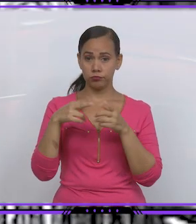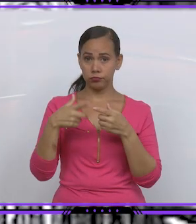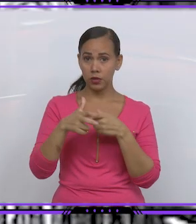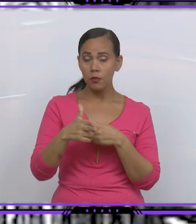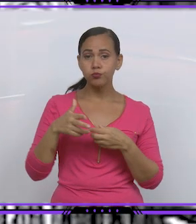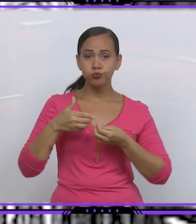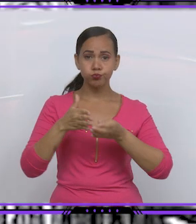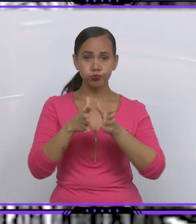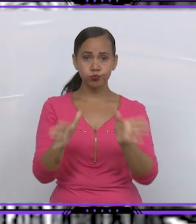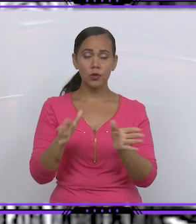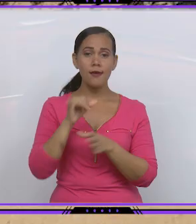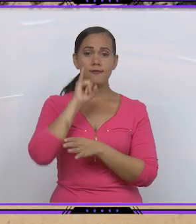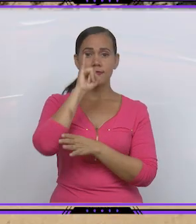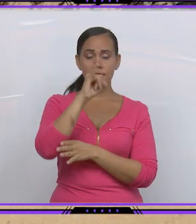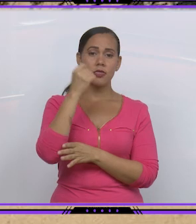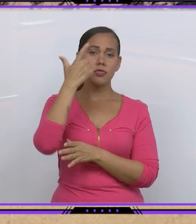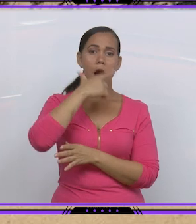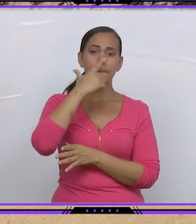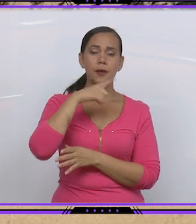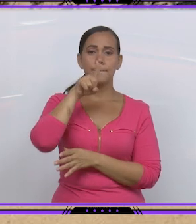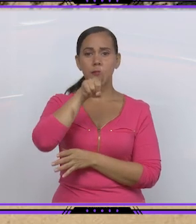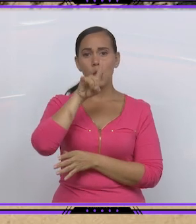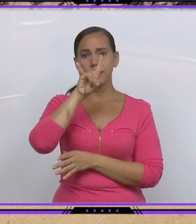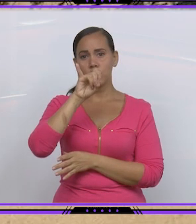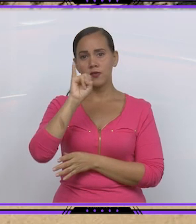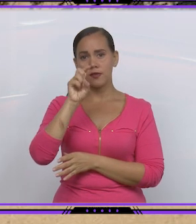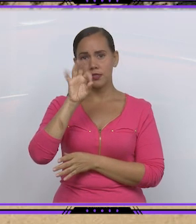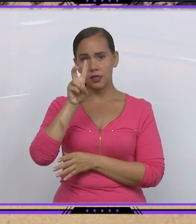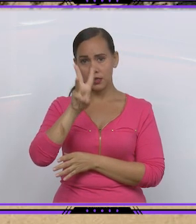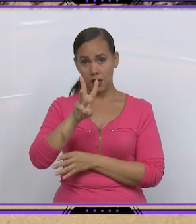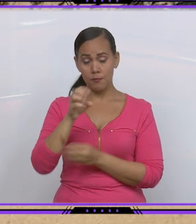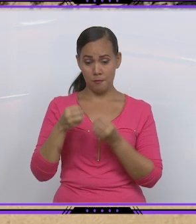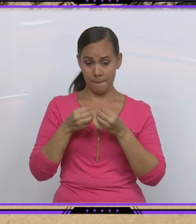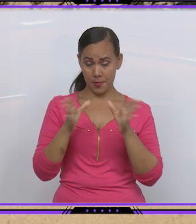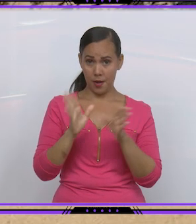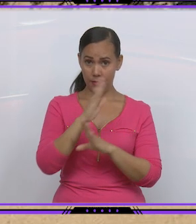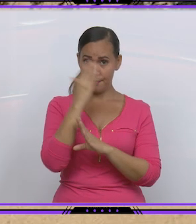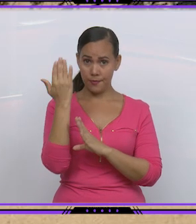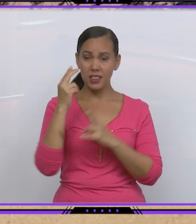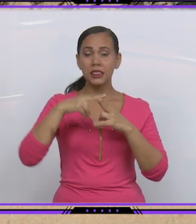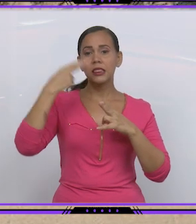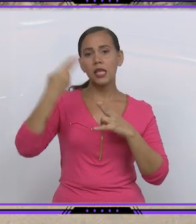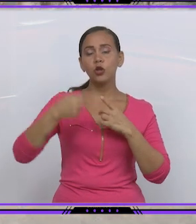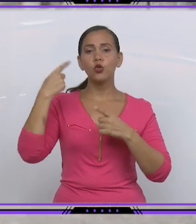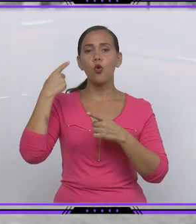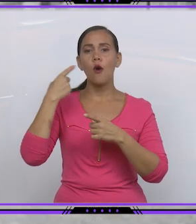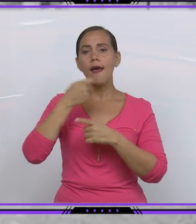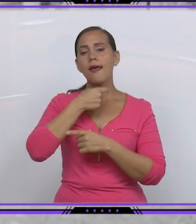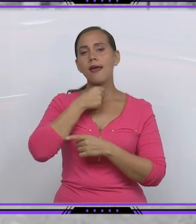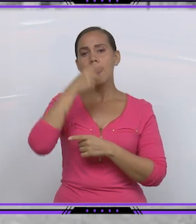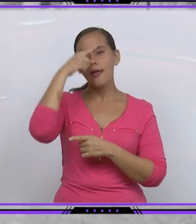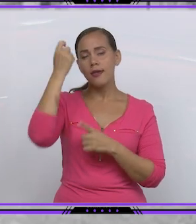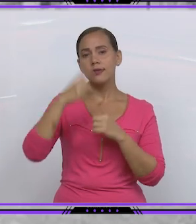6 de abril de 1863. Cuando abrió sus puertas por primera vez se llamaba Teatro Esteban en honor al gobernador